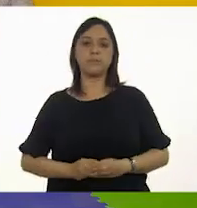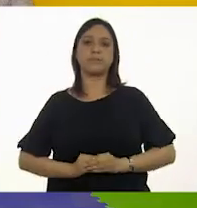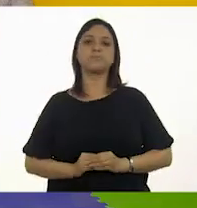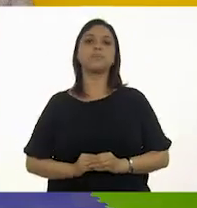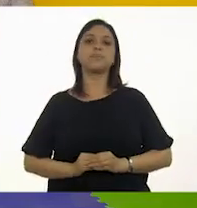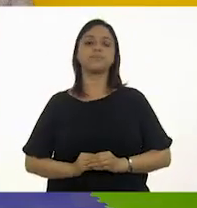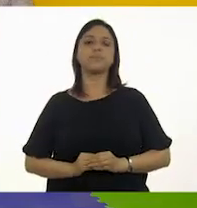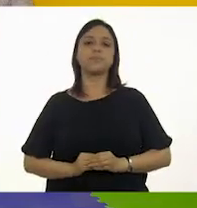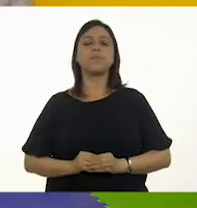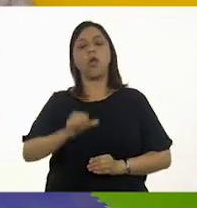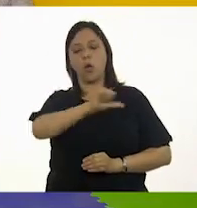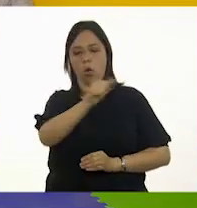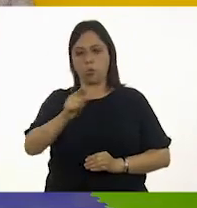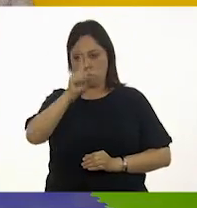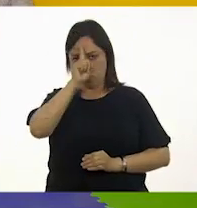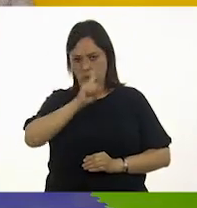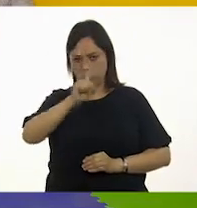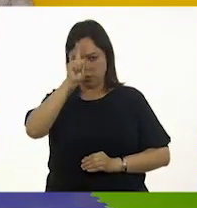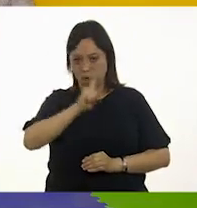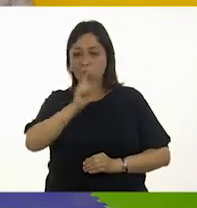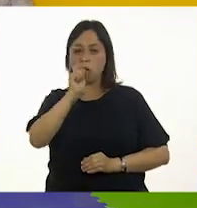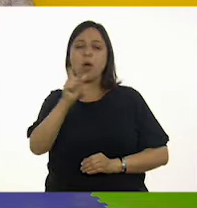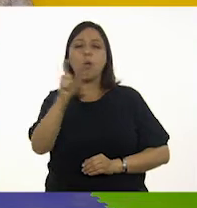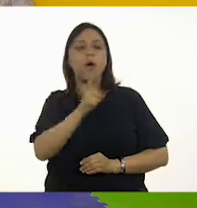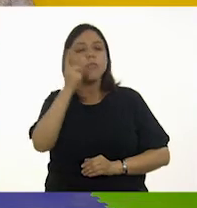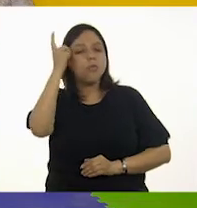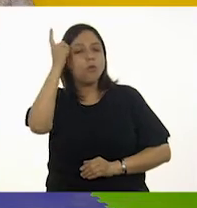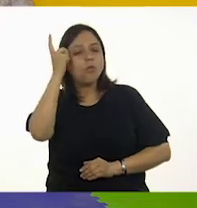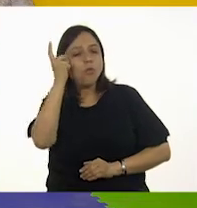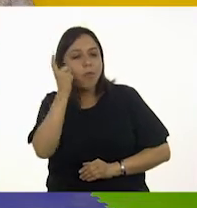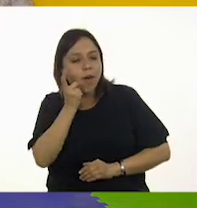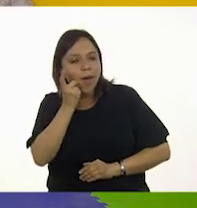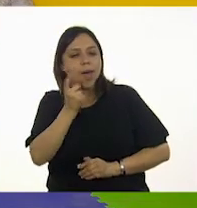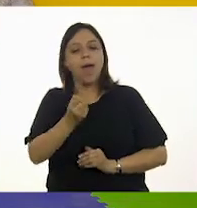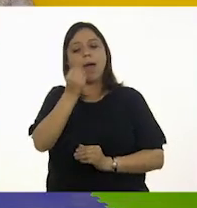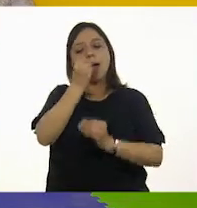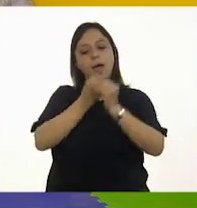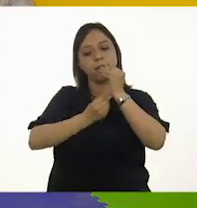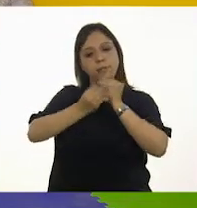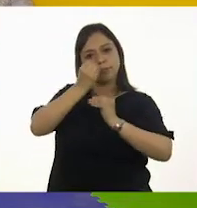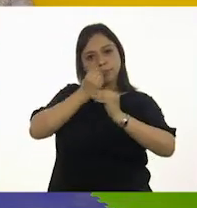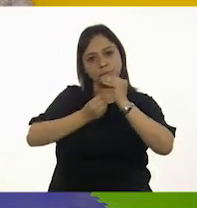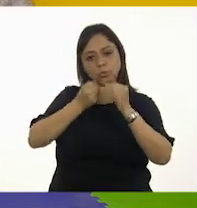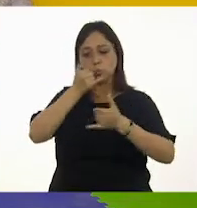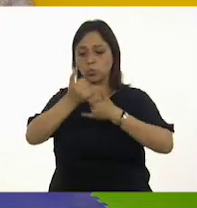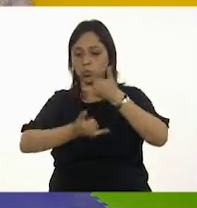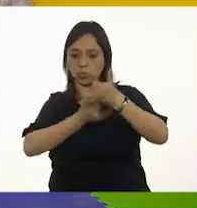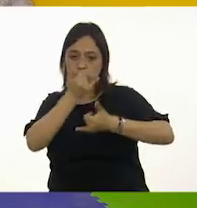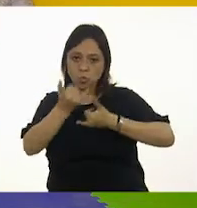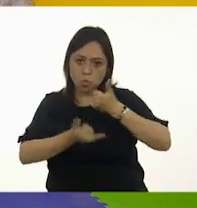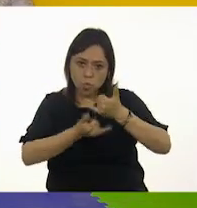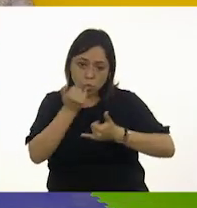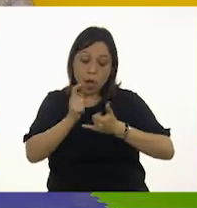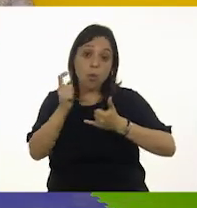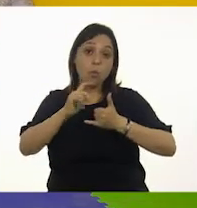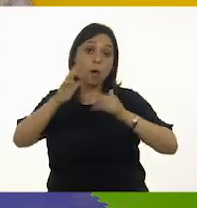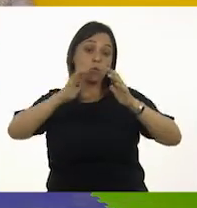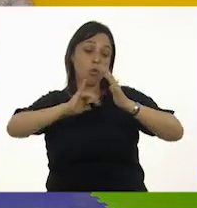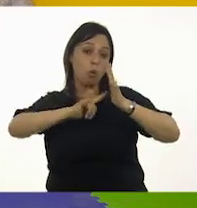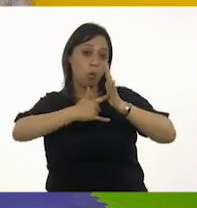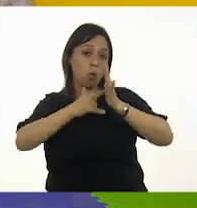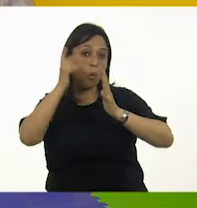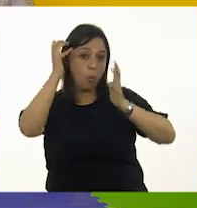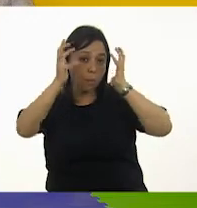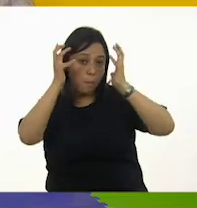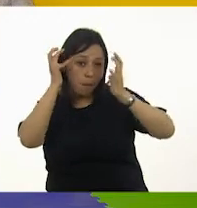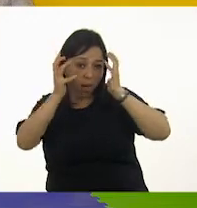Otro consejo es cantar en la siesta, en la alimentación, en momentos de juego, a la hora del baño, canciones